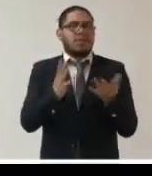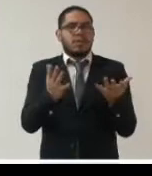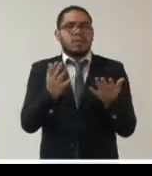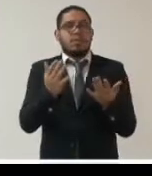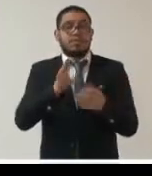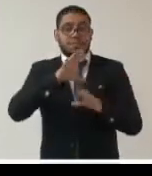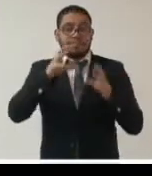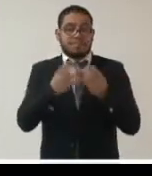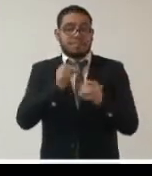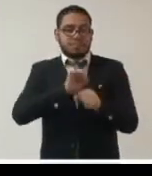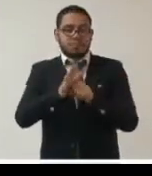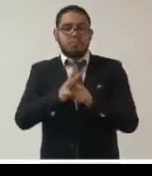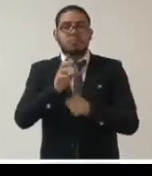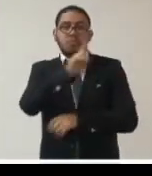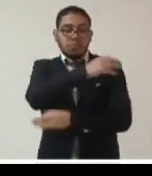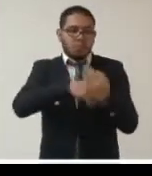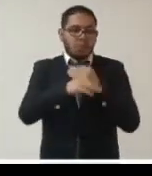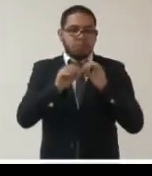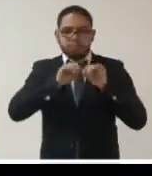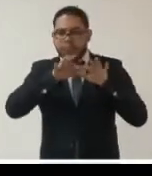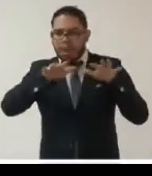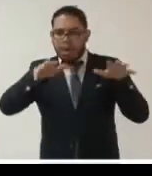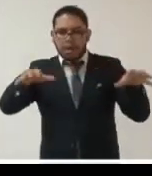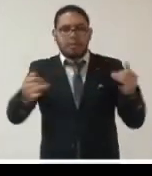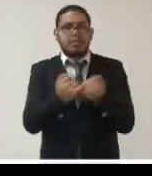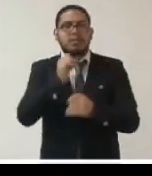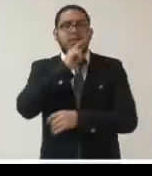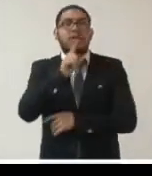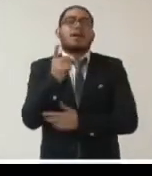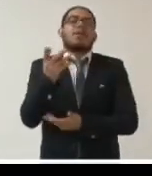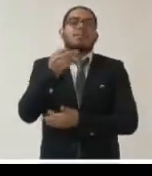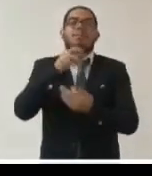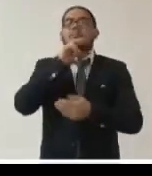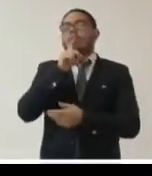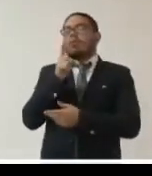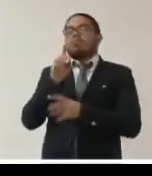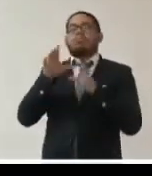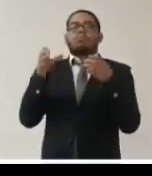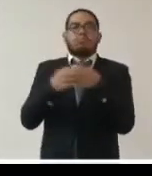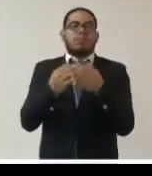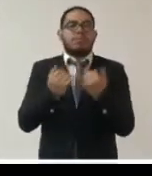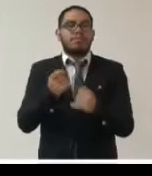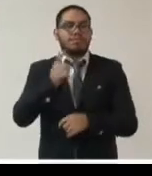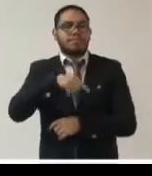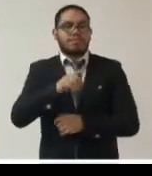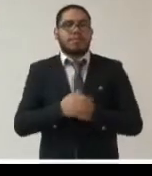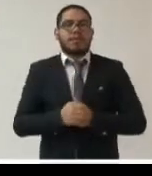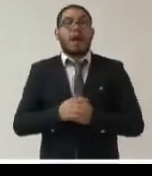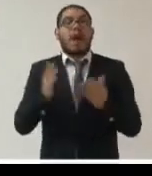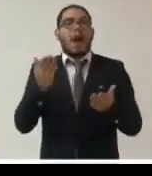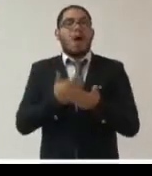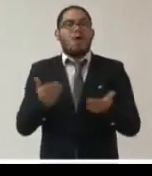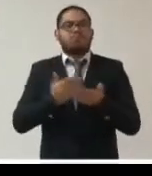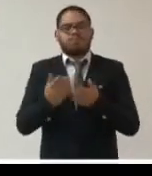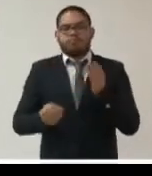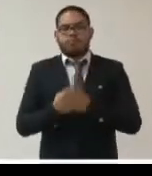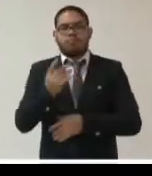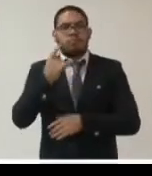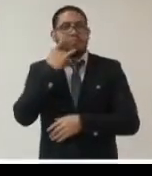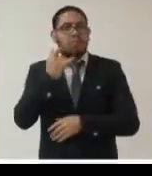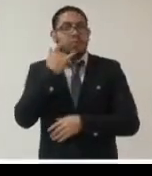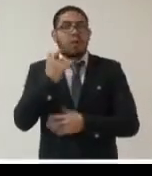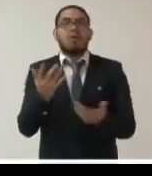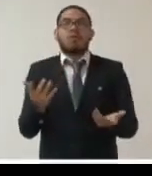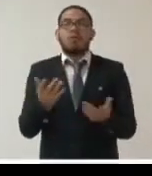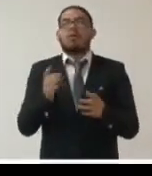movilidad transfronteriza esas apps de seguimiento de contactos estuvieran ahora ya se están planteando nuevos retos por ejemplo